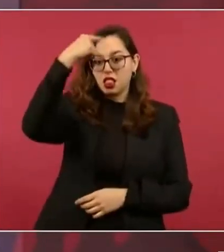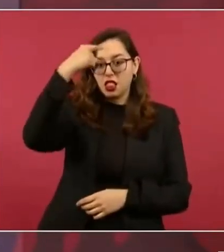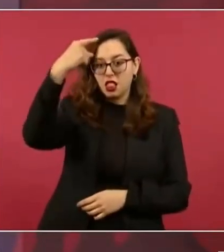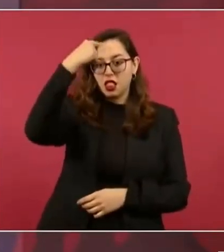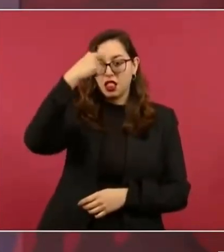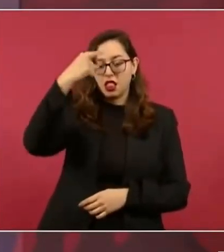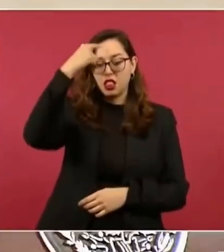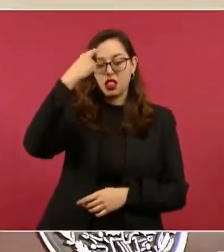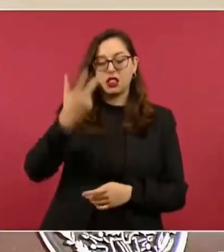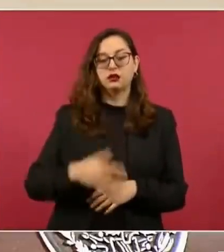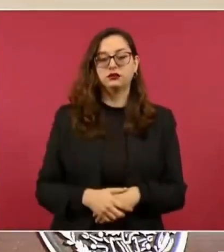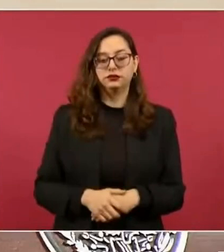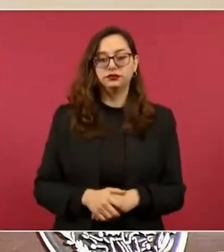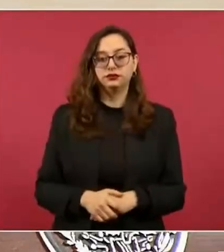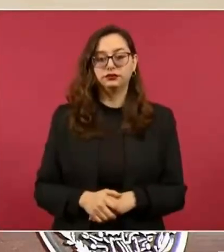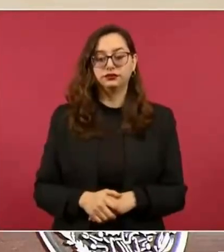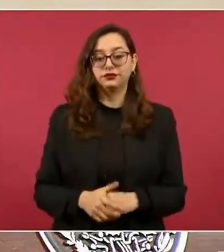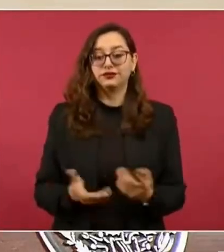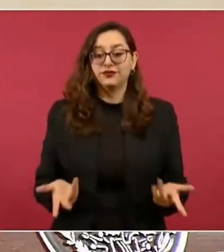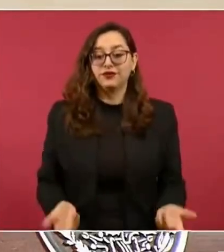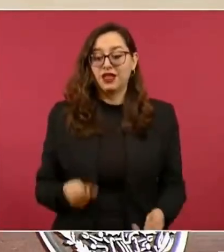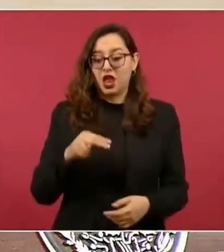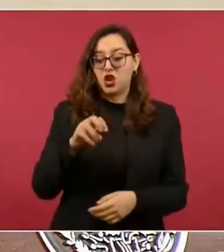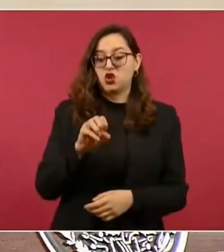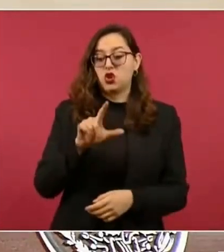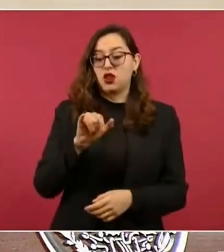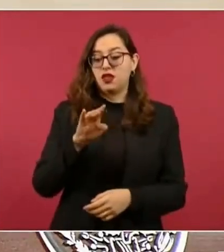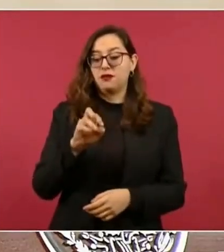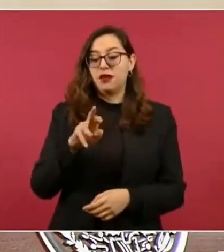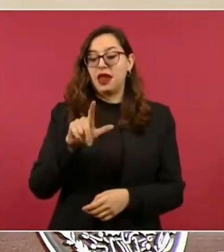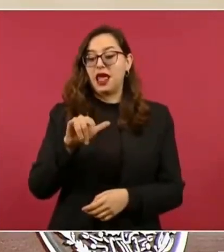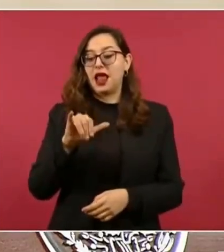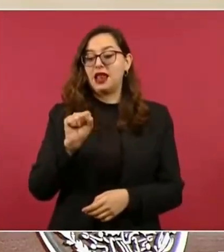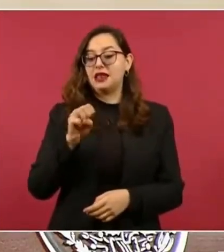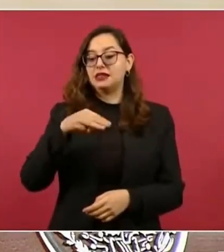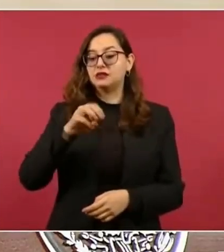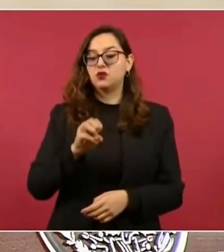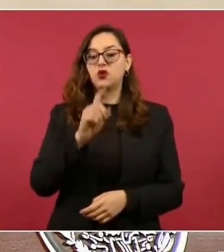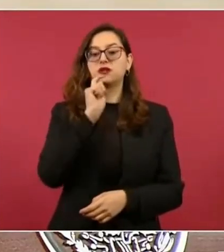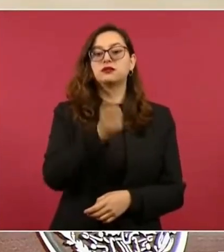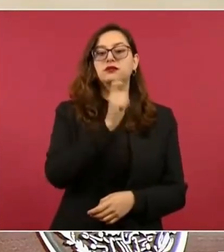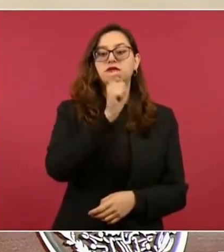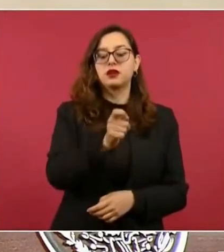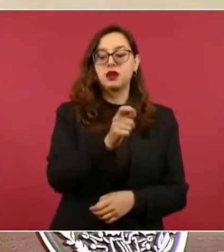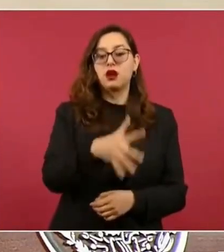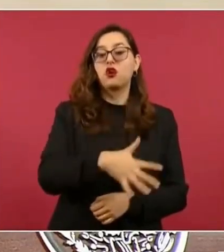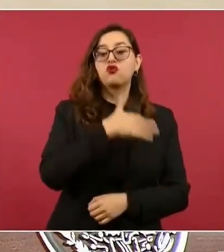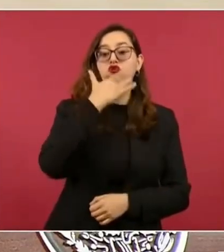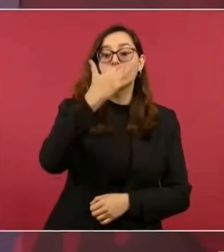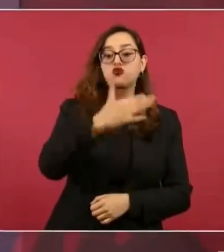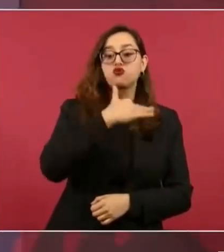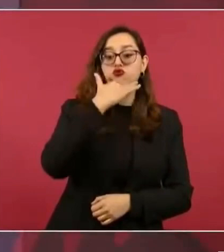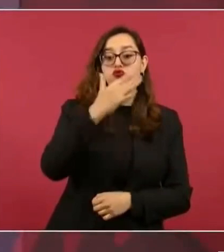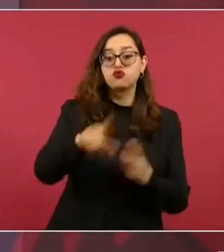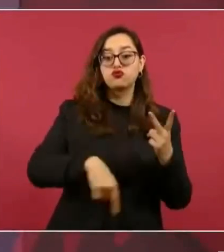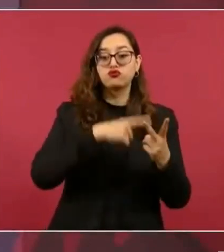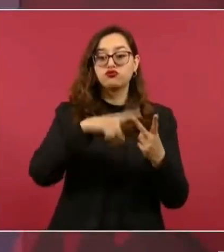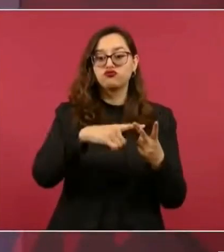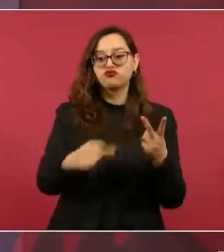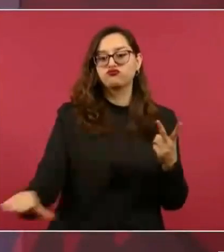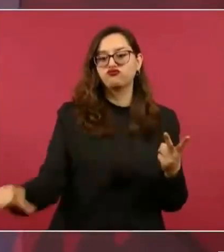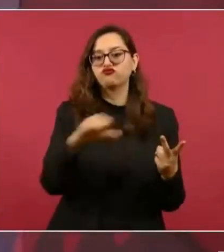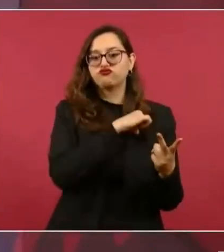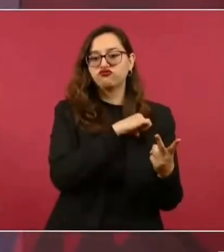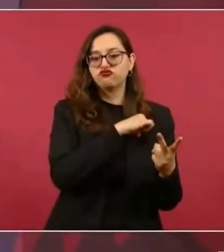El neoliberalismo es sinónimo de corrupción y de egoísmo,